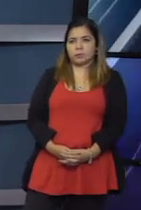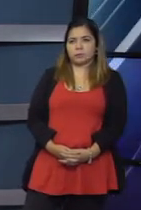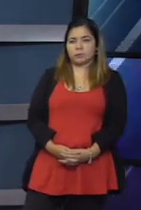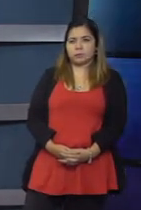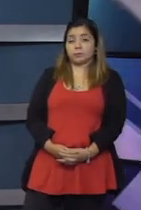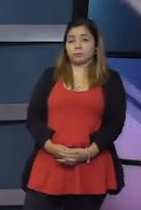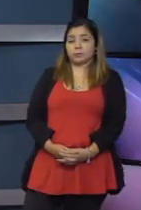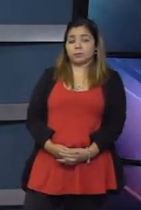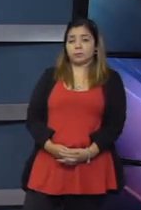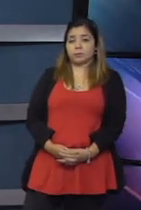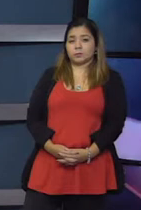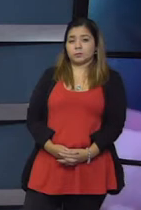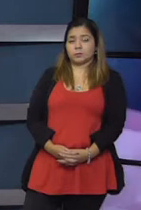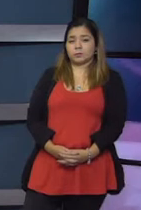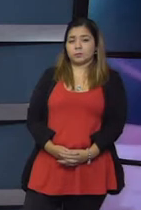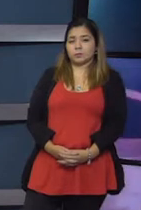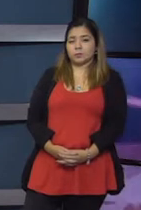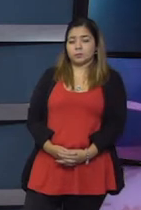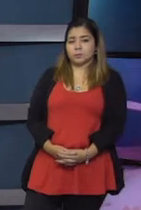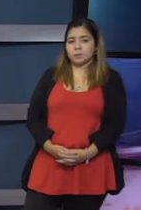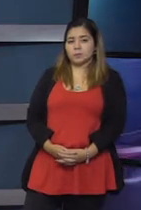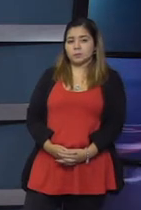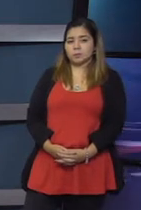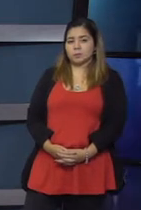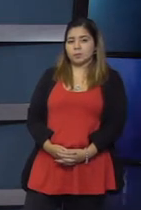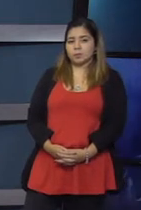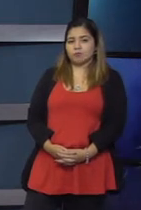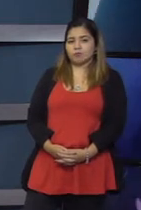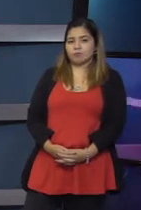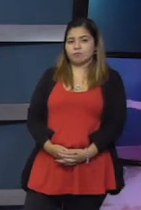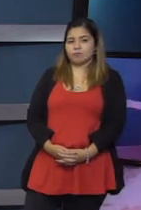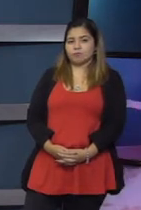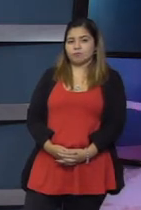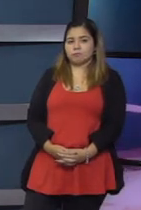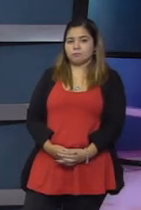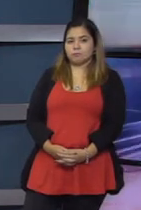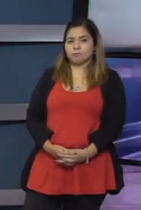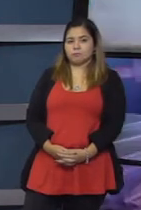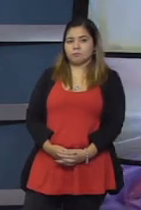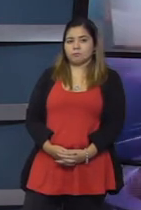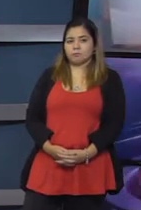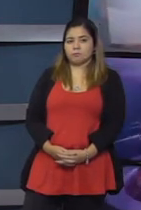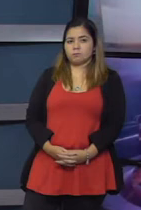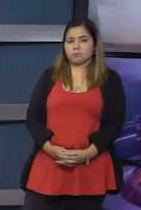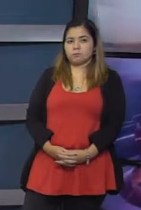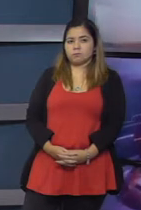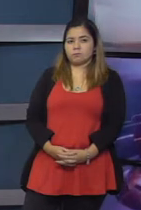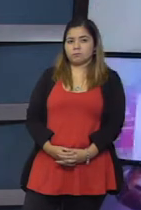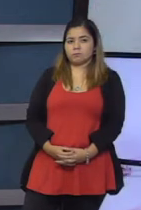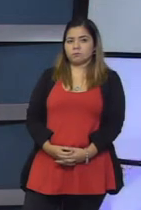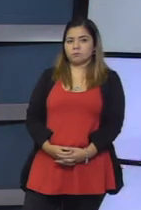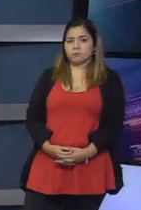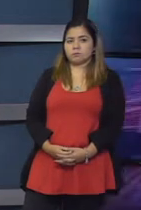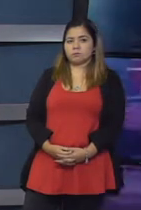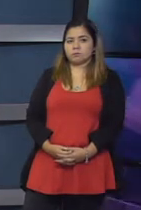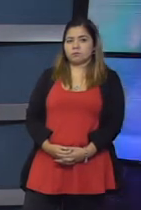más, tres veces Dos veces más. Claro. Claro. Es mucho. No, más. Es mucho. Y del gobernador, inclusive. De esta